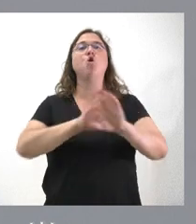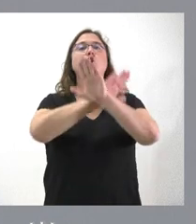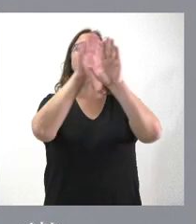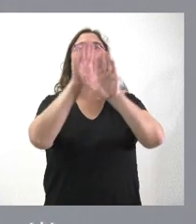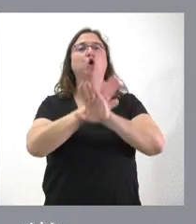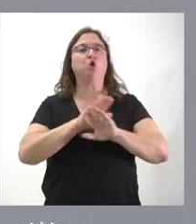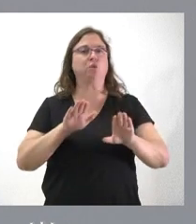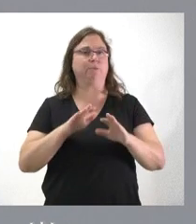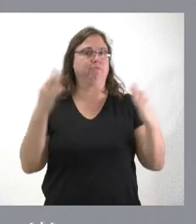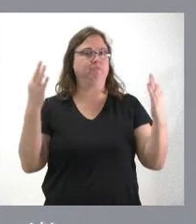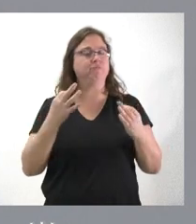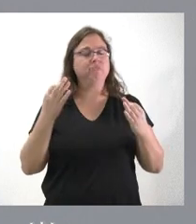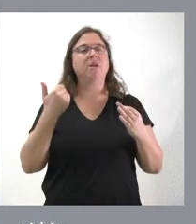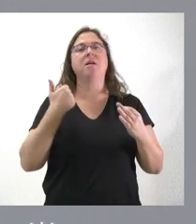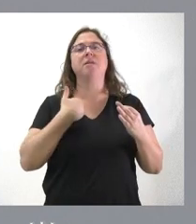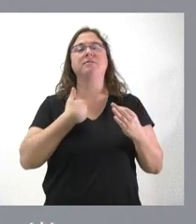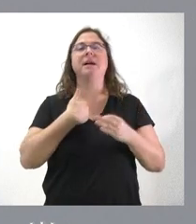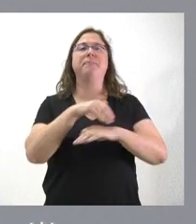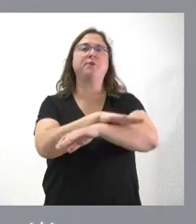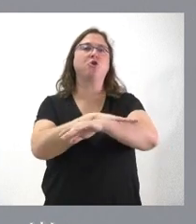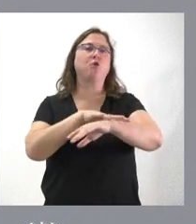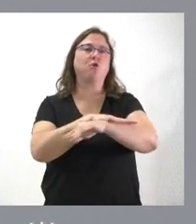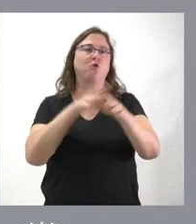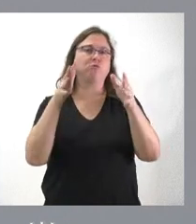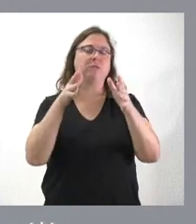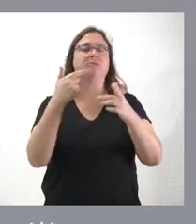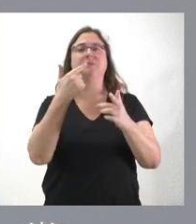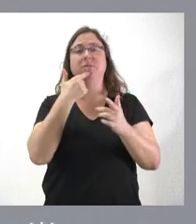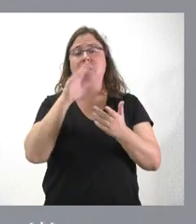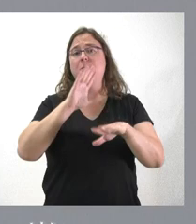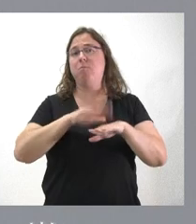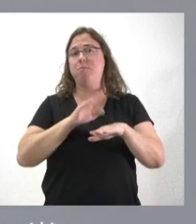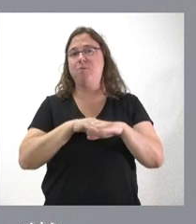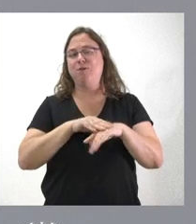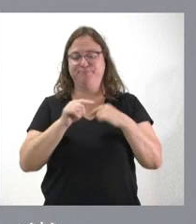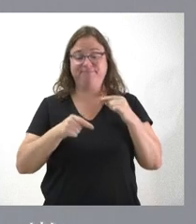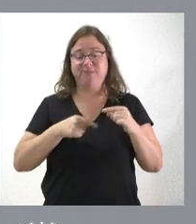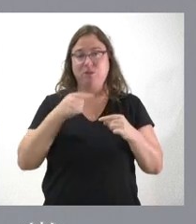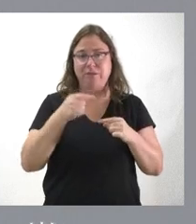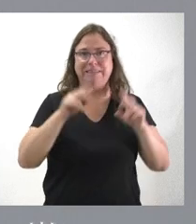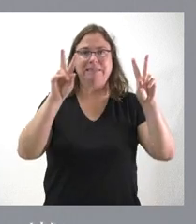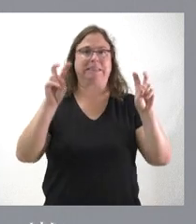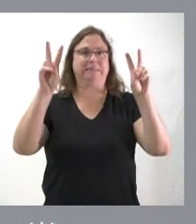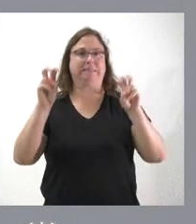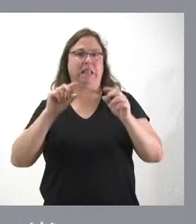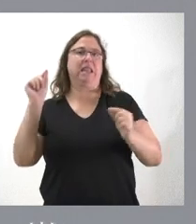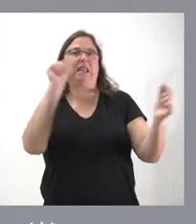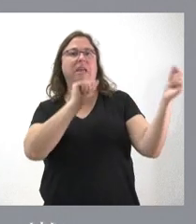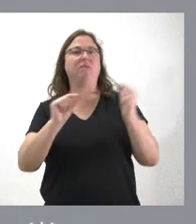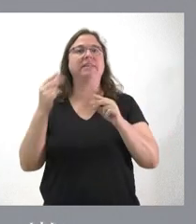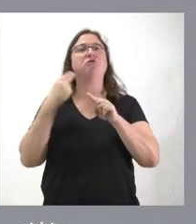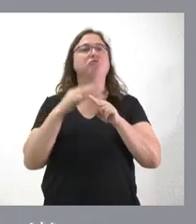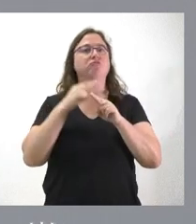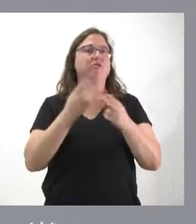hemos analizado también en el Consejo de Gobierno, como consecuencia también de los titulares y del debate social que hay en este momento en